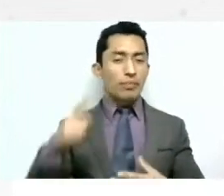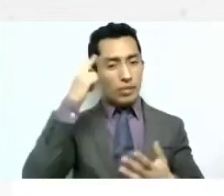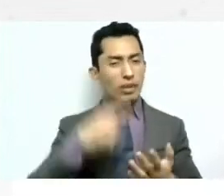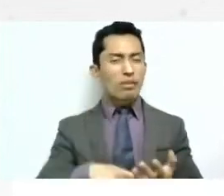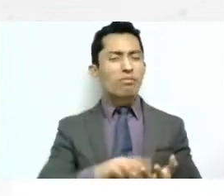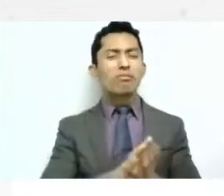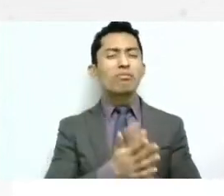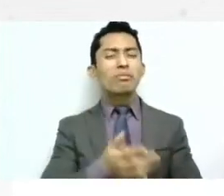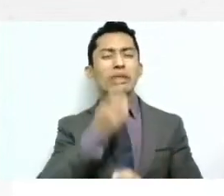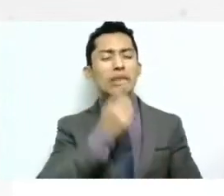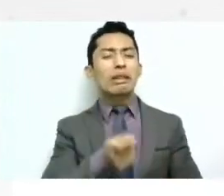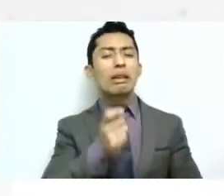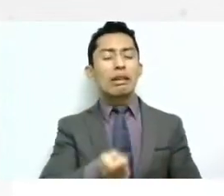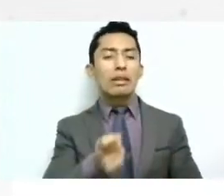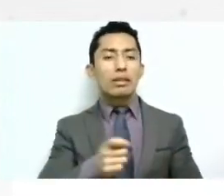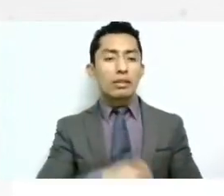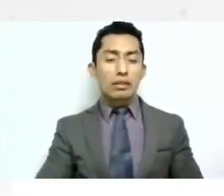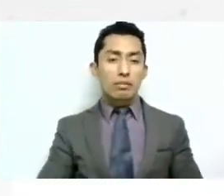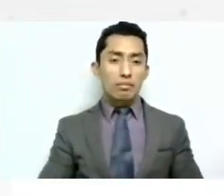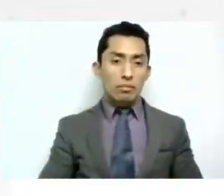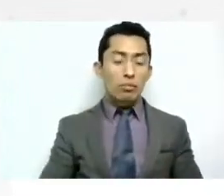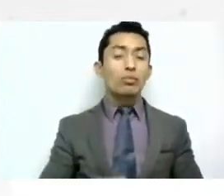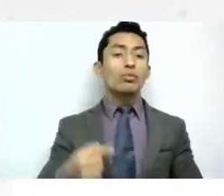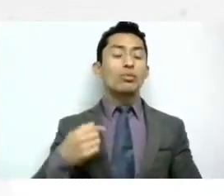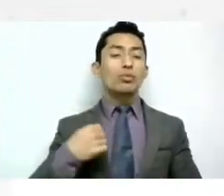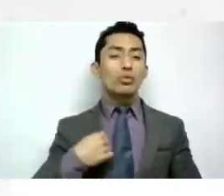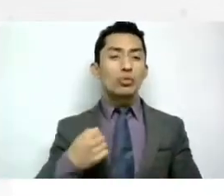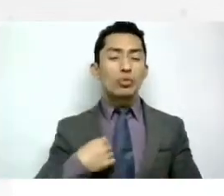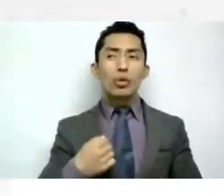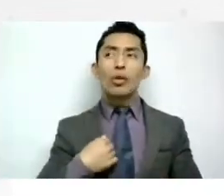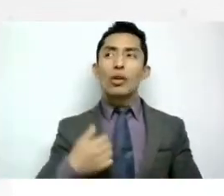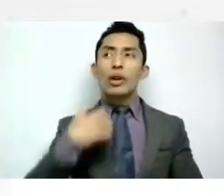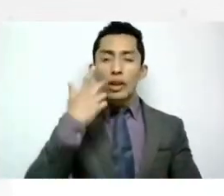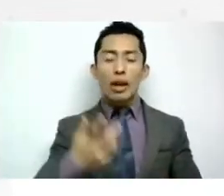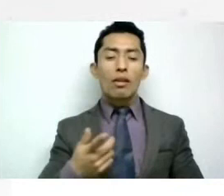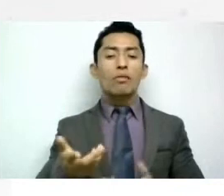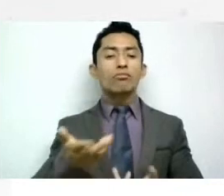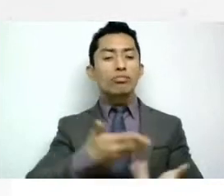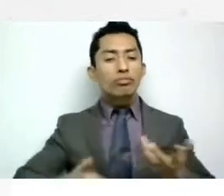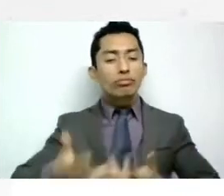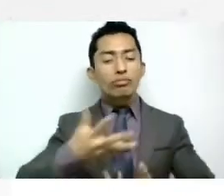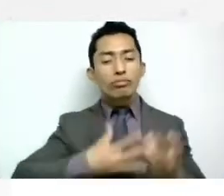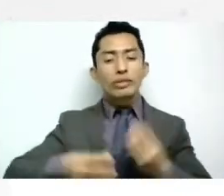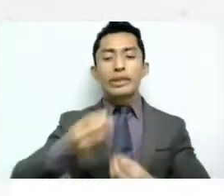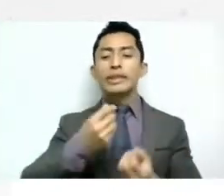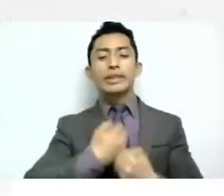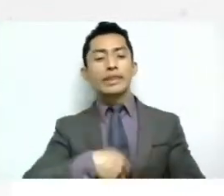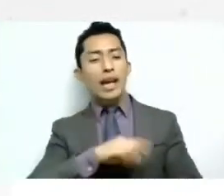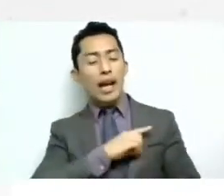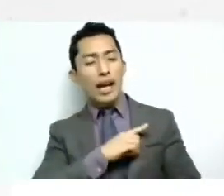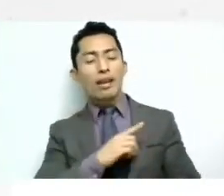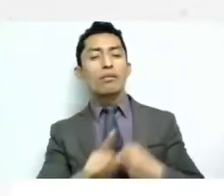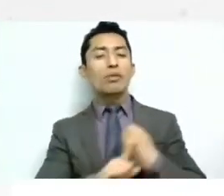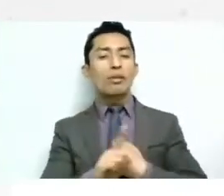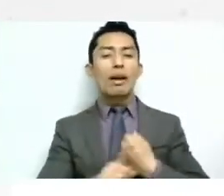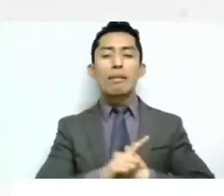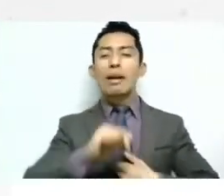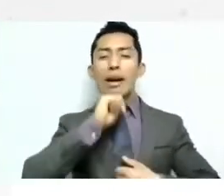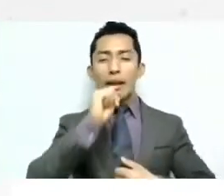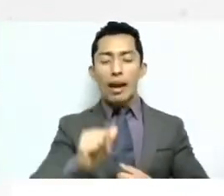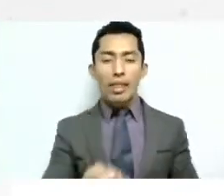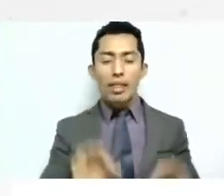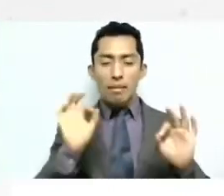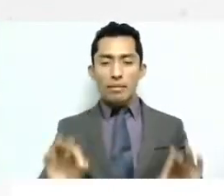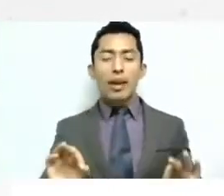nosotros para poder lograr esta esta convivencia sana en una comunidad es necesitar que